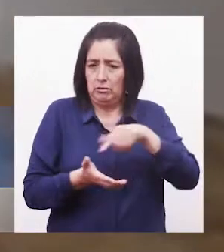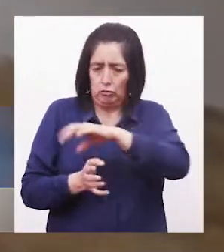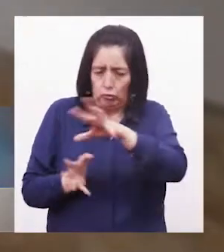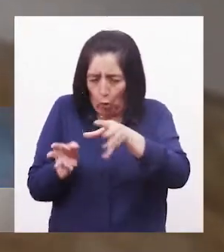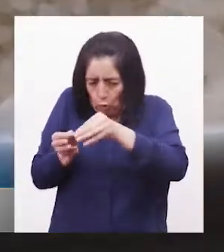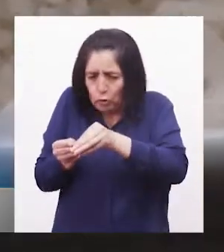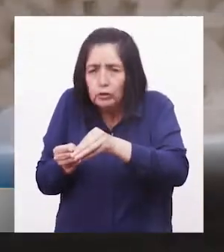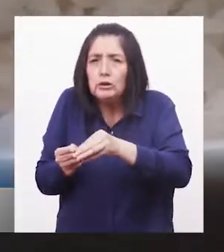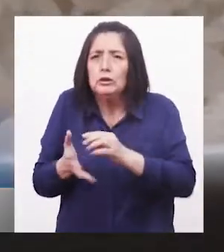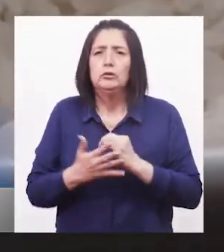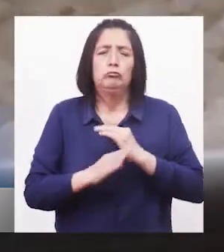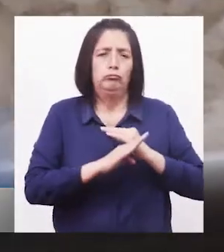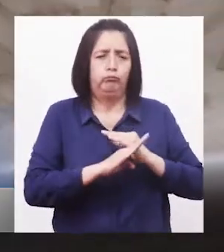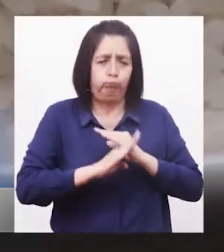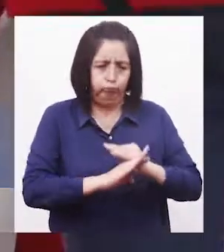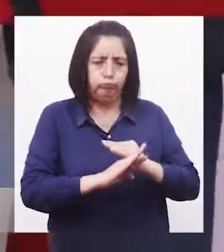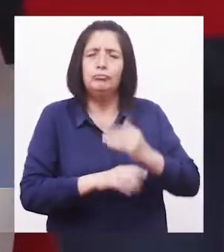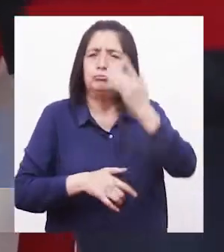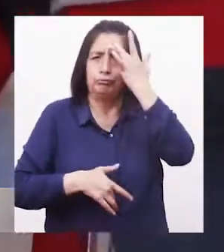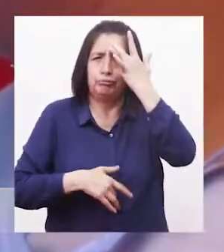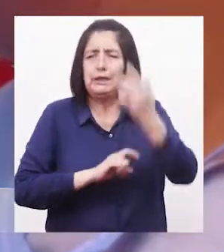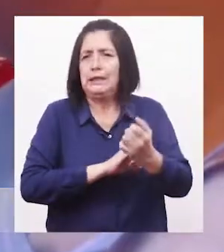juntos le ganemos a la anemia.